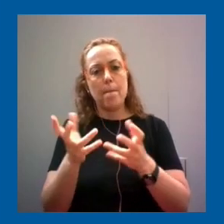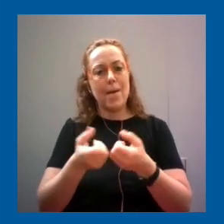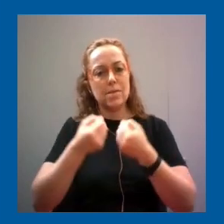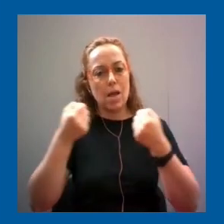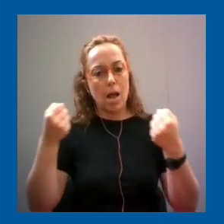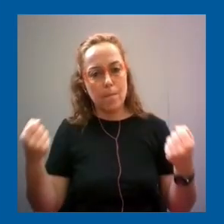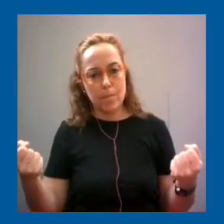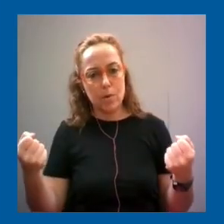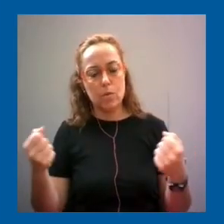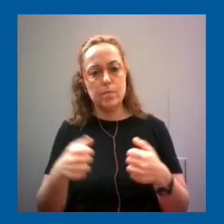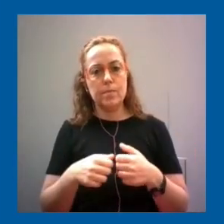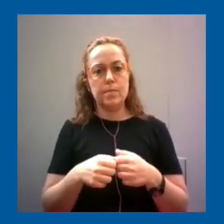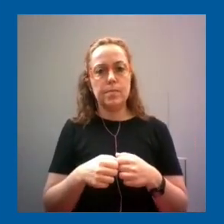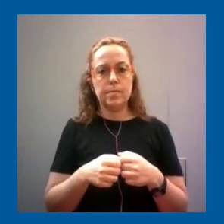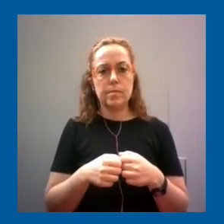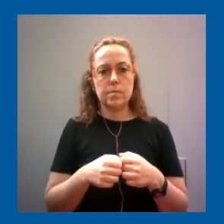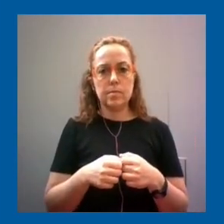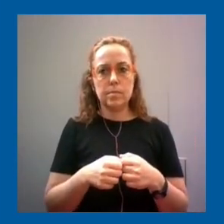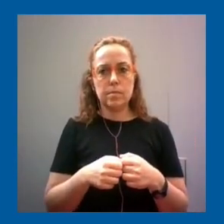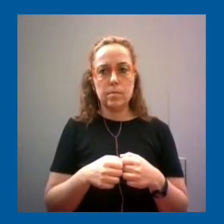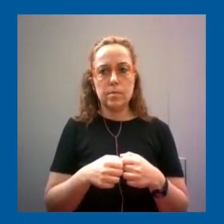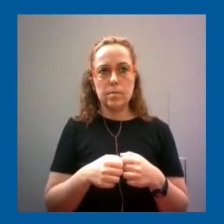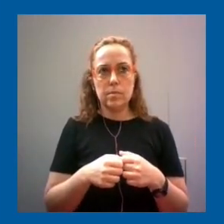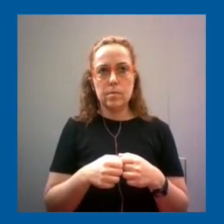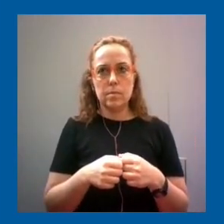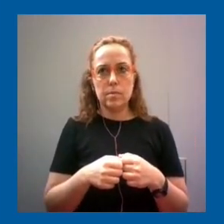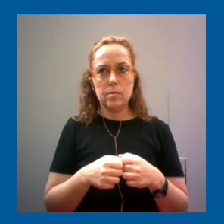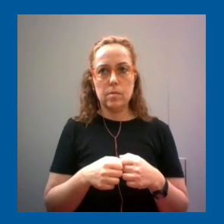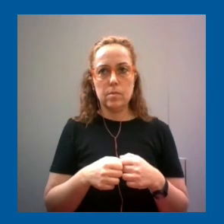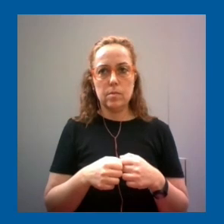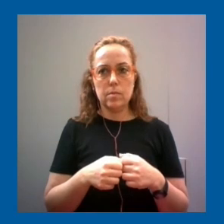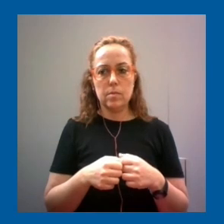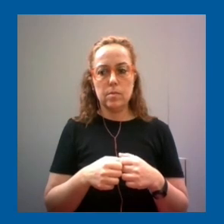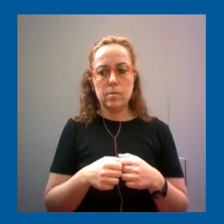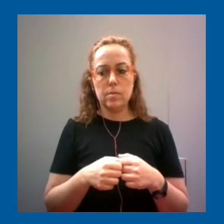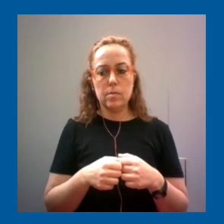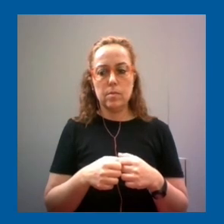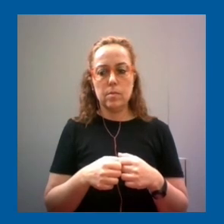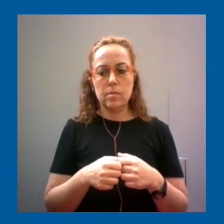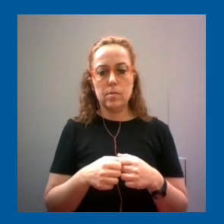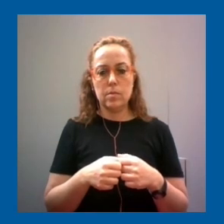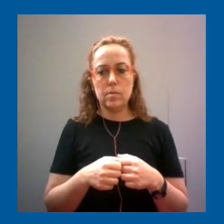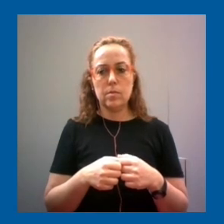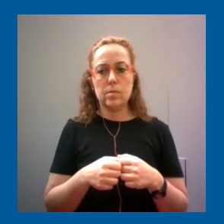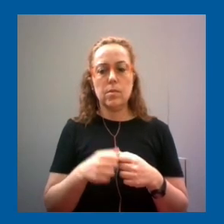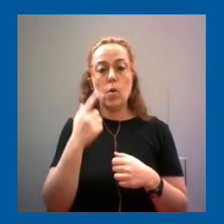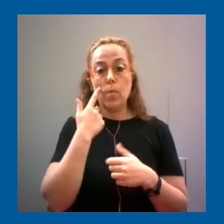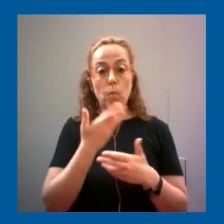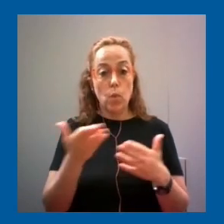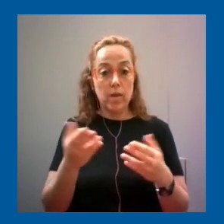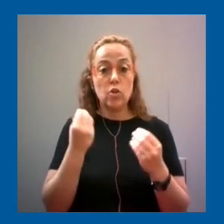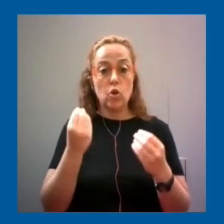les comenté y que digamos y que aborda todos estos temas. Ahí les muestro lo que son los cuatro